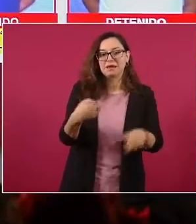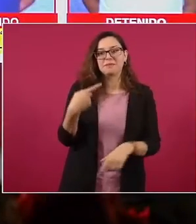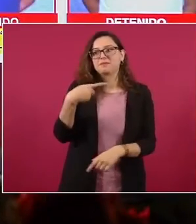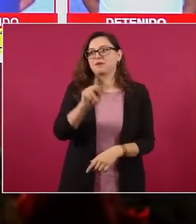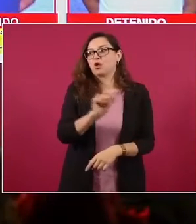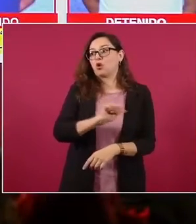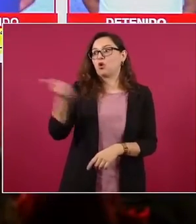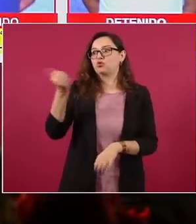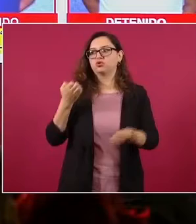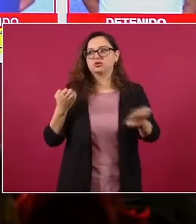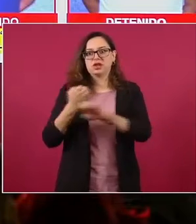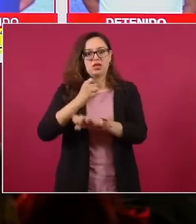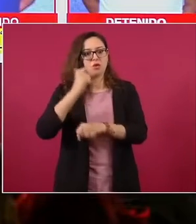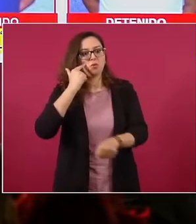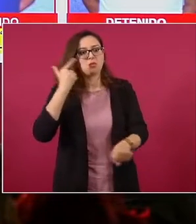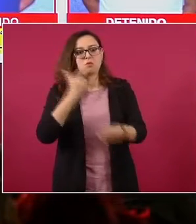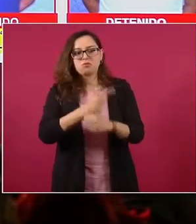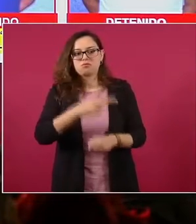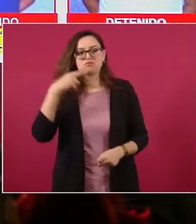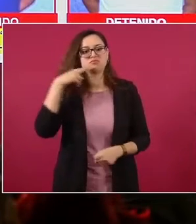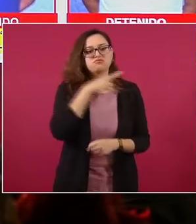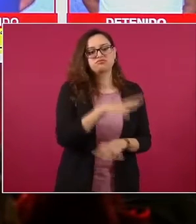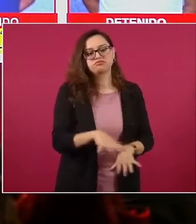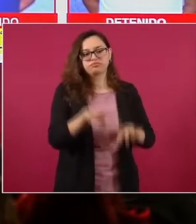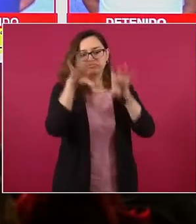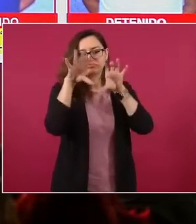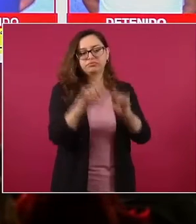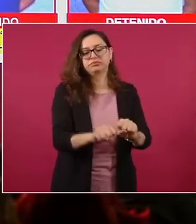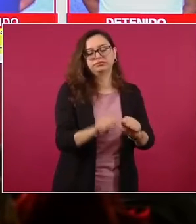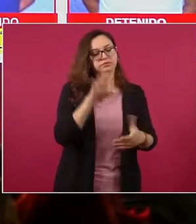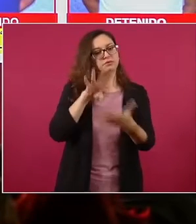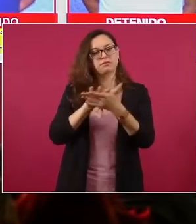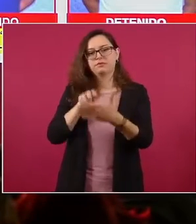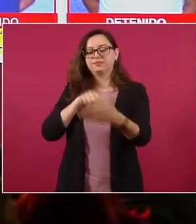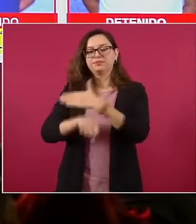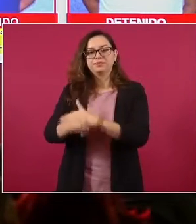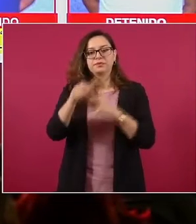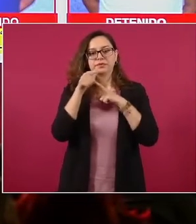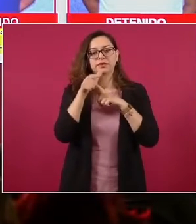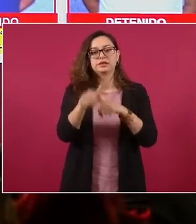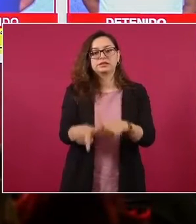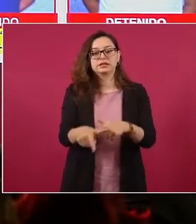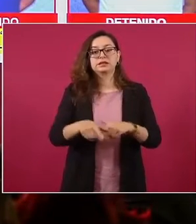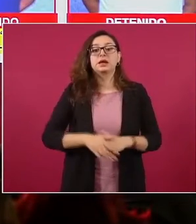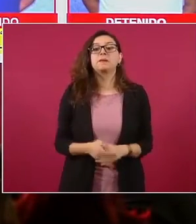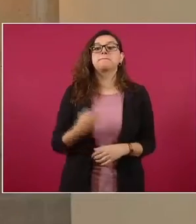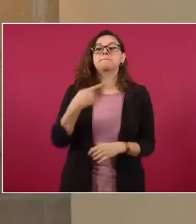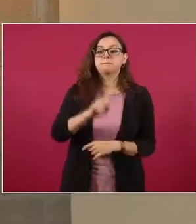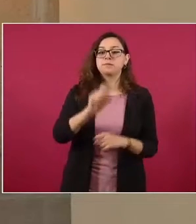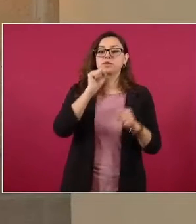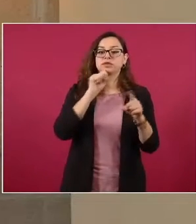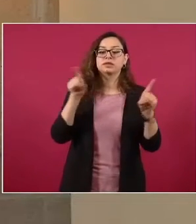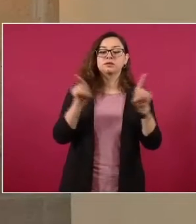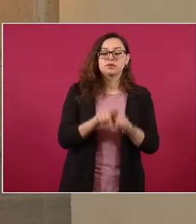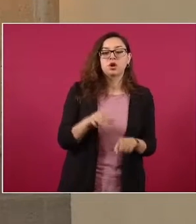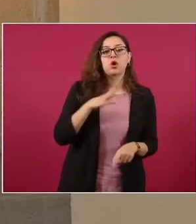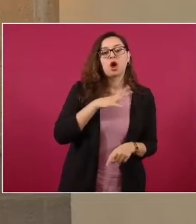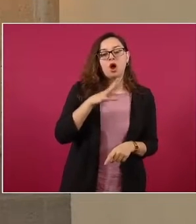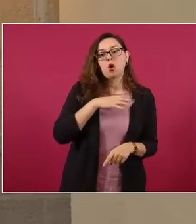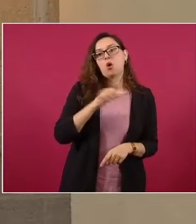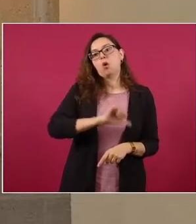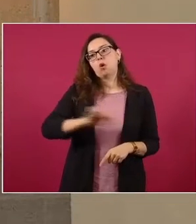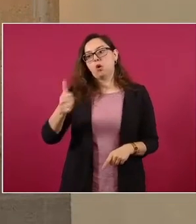estado y ahí se pudo evitar que se sustrajera de la justicia. Pero también antes habían sido detenidos José